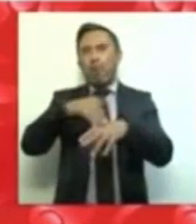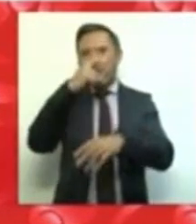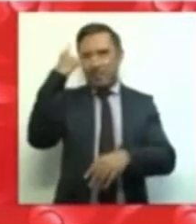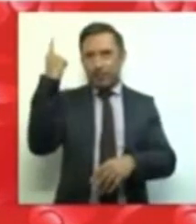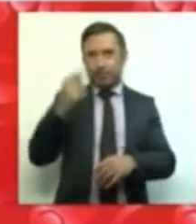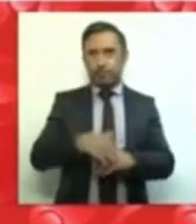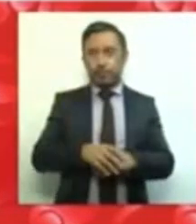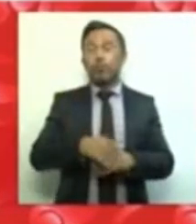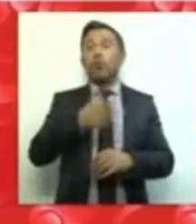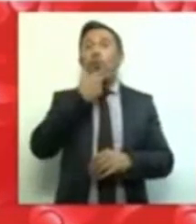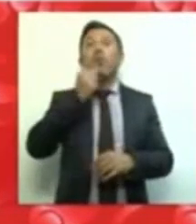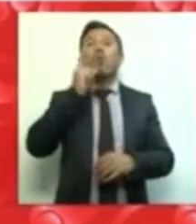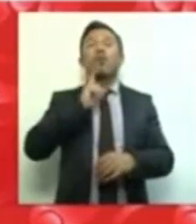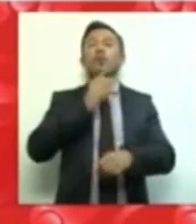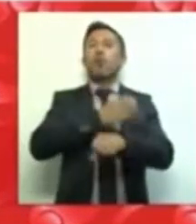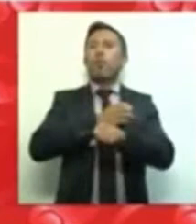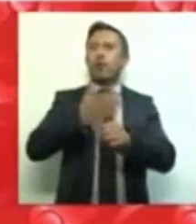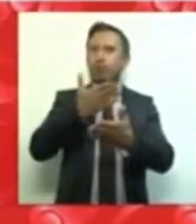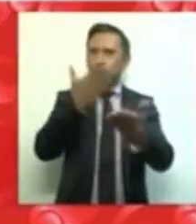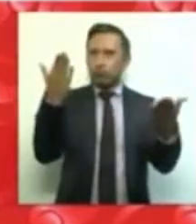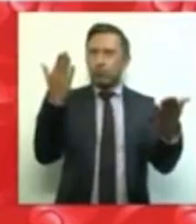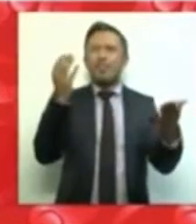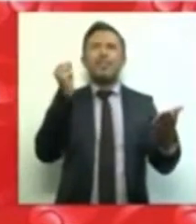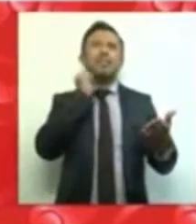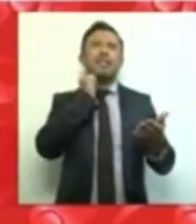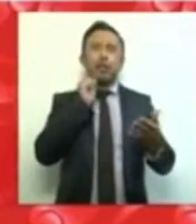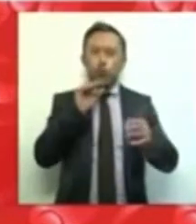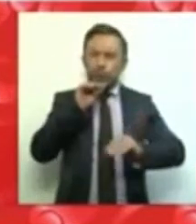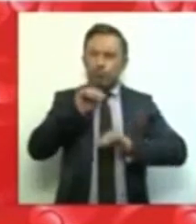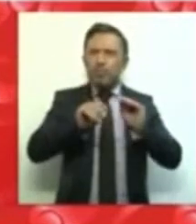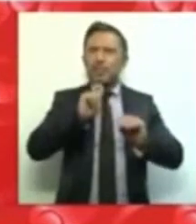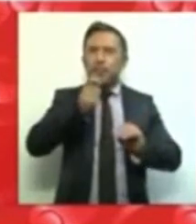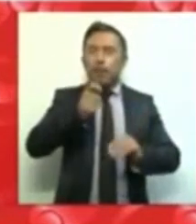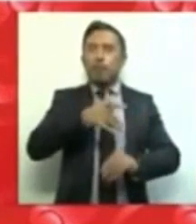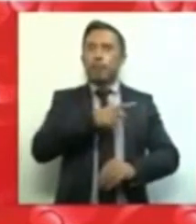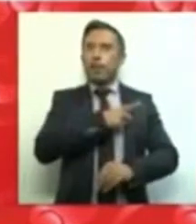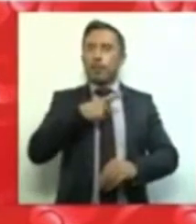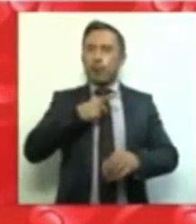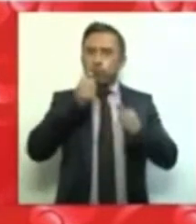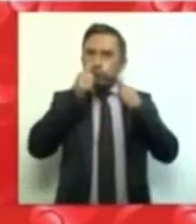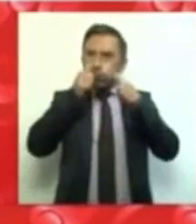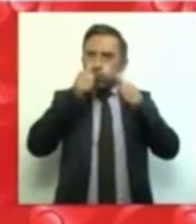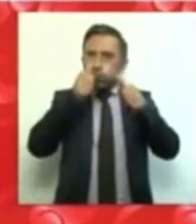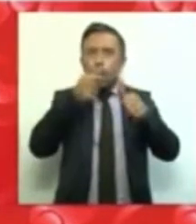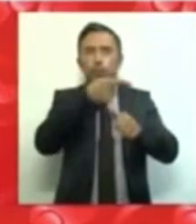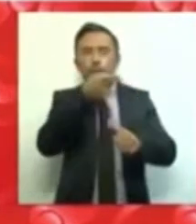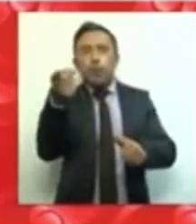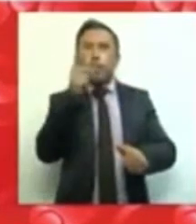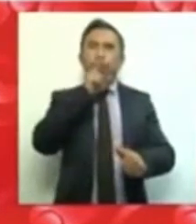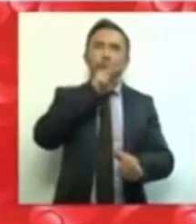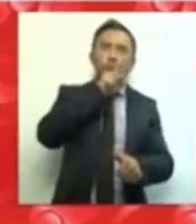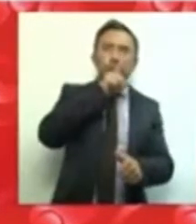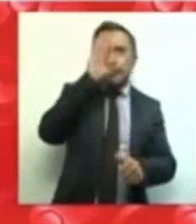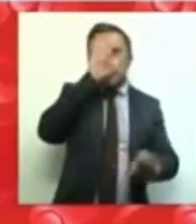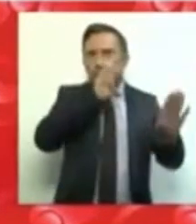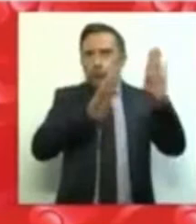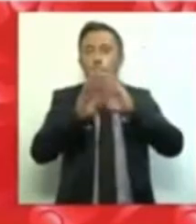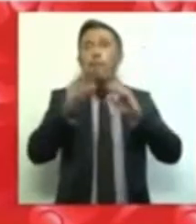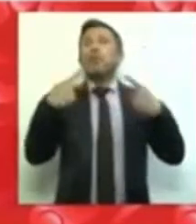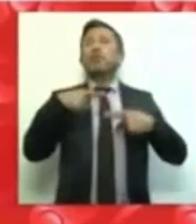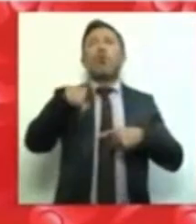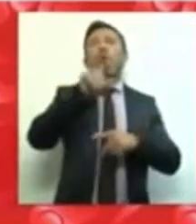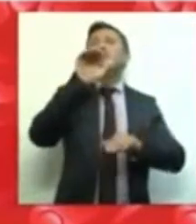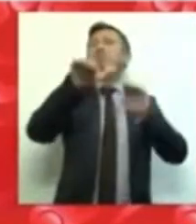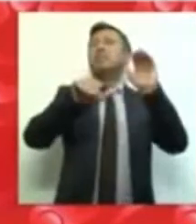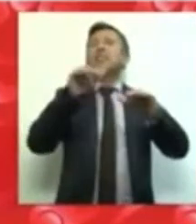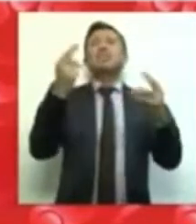significa escuchar, significa ser sensible a las inquietudes, a las demandas de los ciudadanos, de